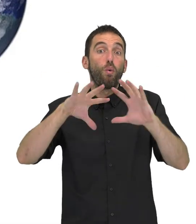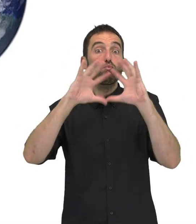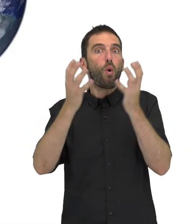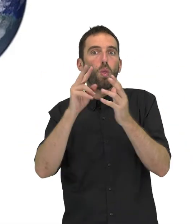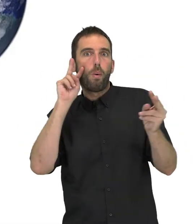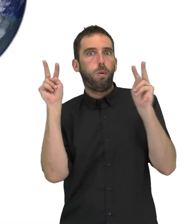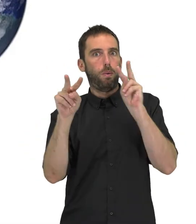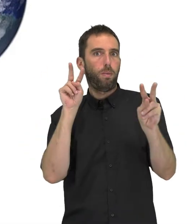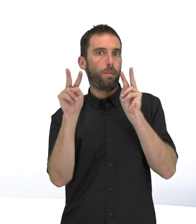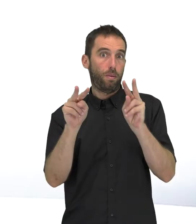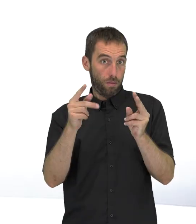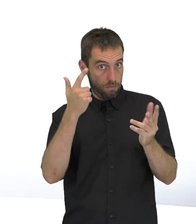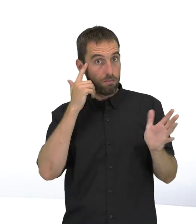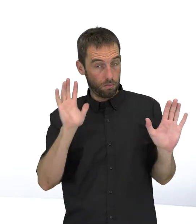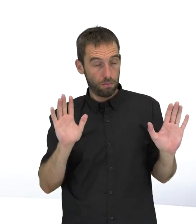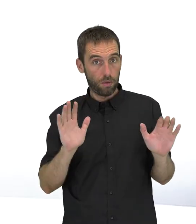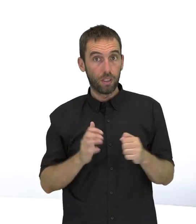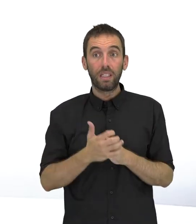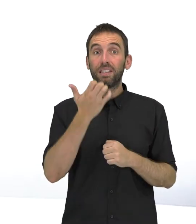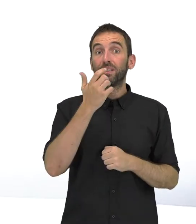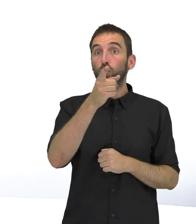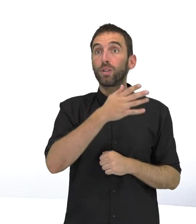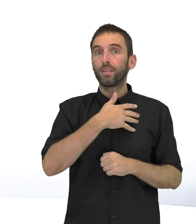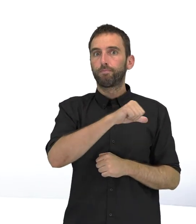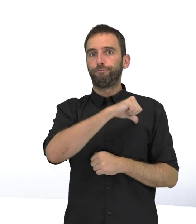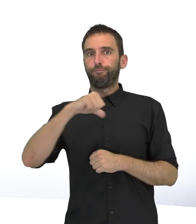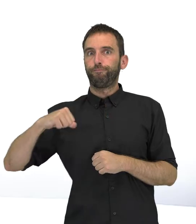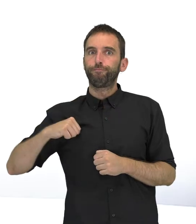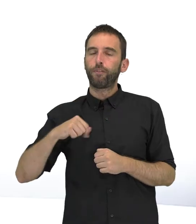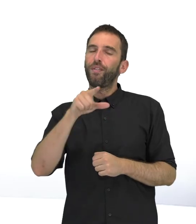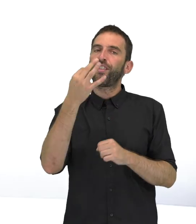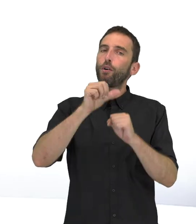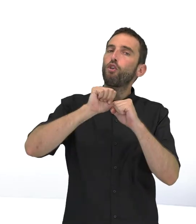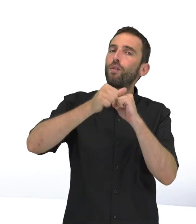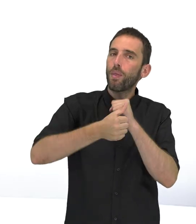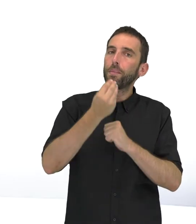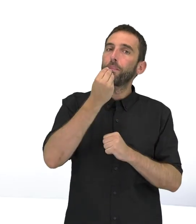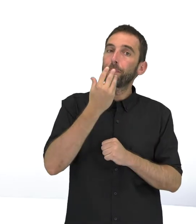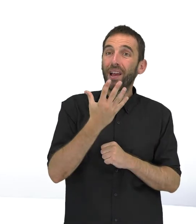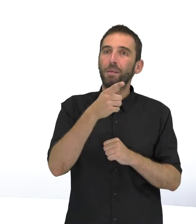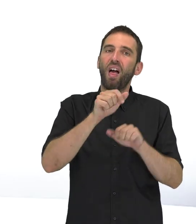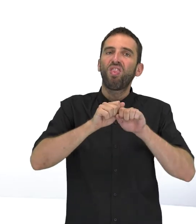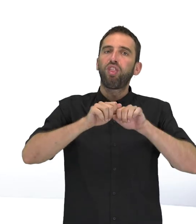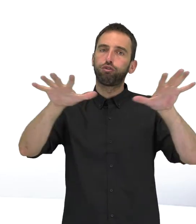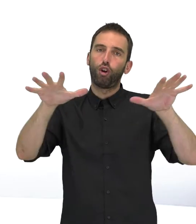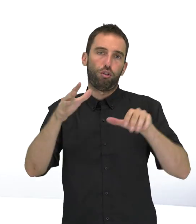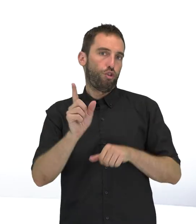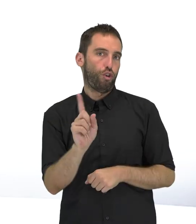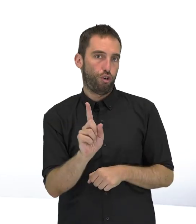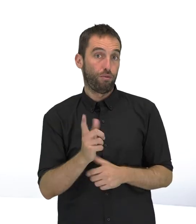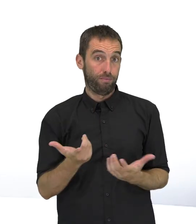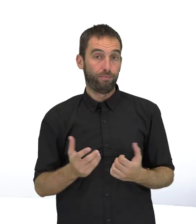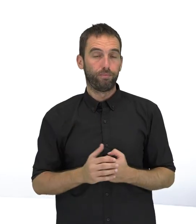de todo el mundo mundial y más allá. Si no quieres que eso ocurra, deberás configurar adecuadamente la difusión de tu vídeo.